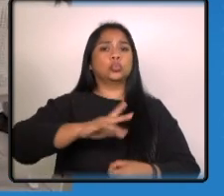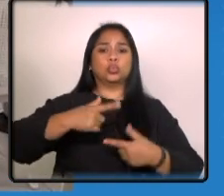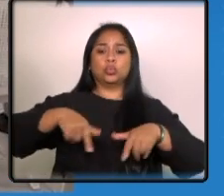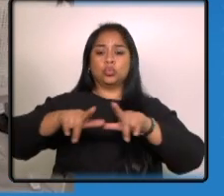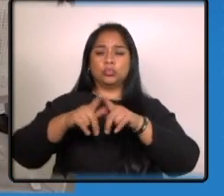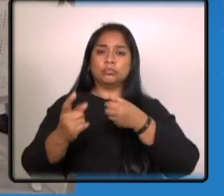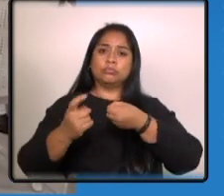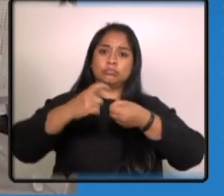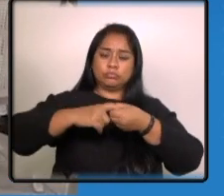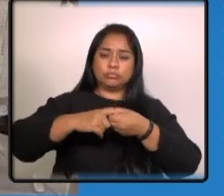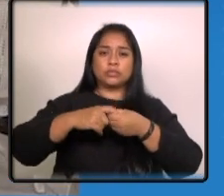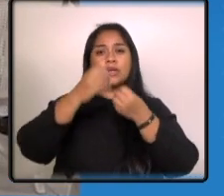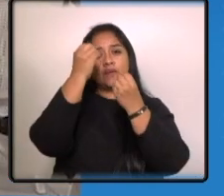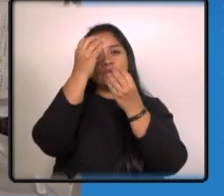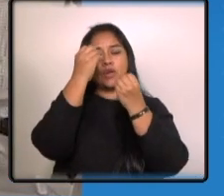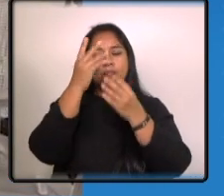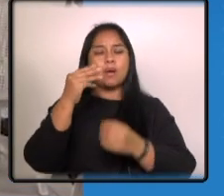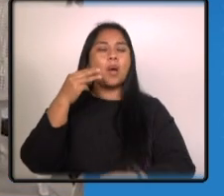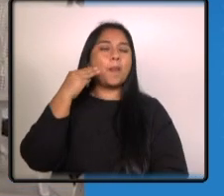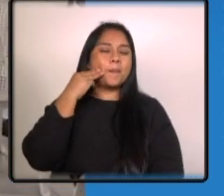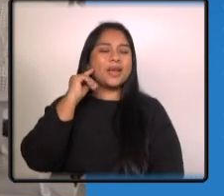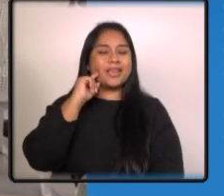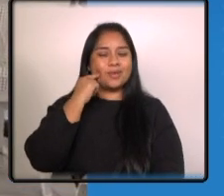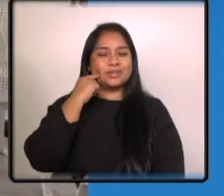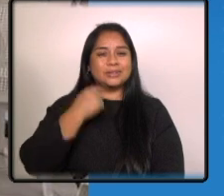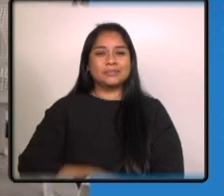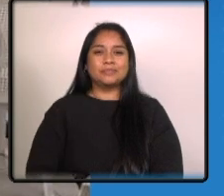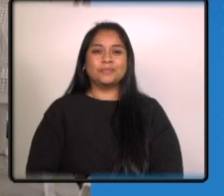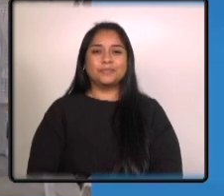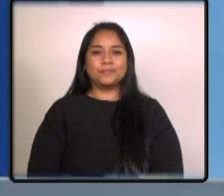reportó para el informativo María Huarcha